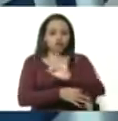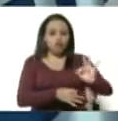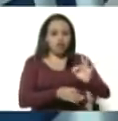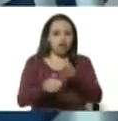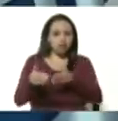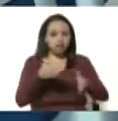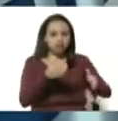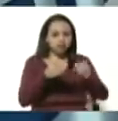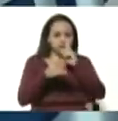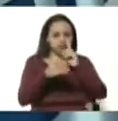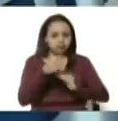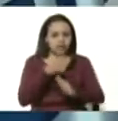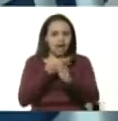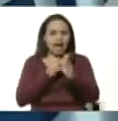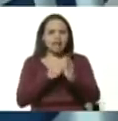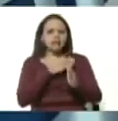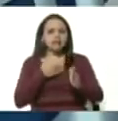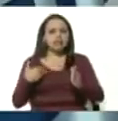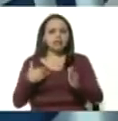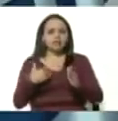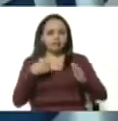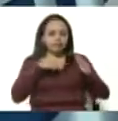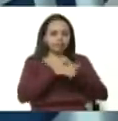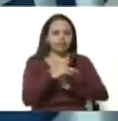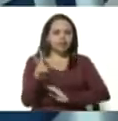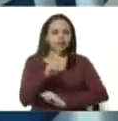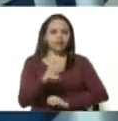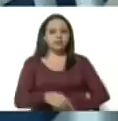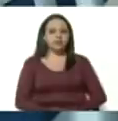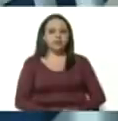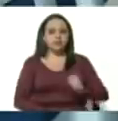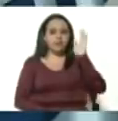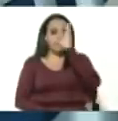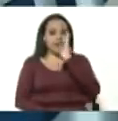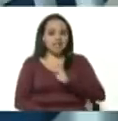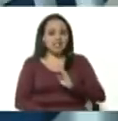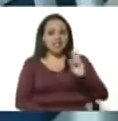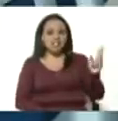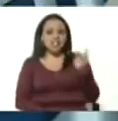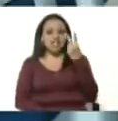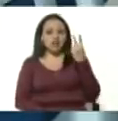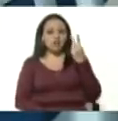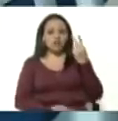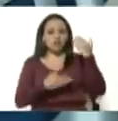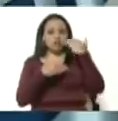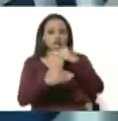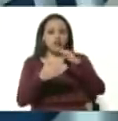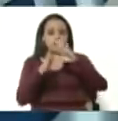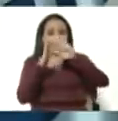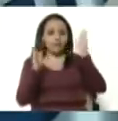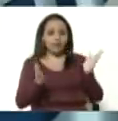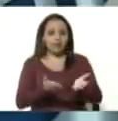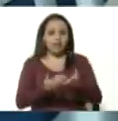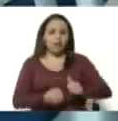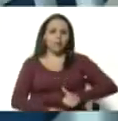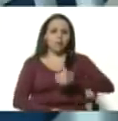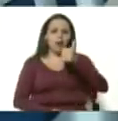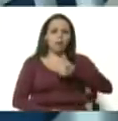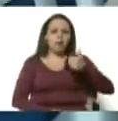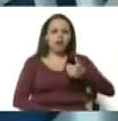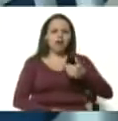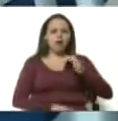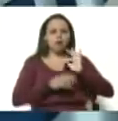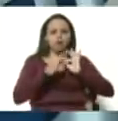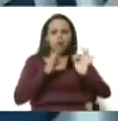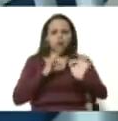querido importar hacia nuestro país Brasil segundo lugar en el planeta con más contagiados y número